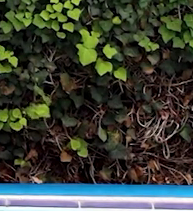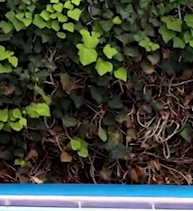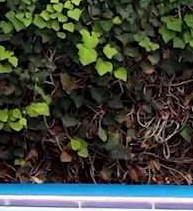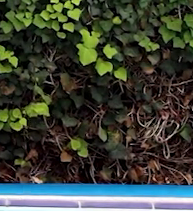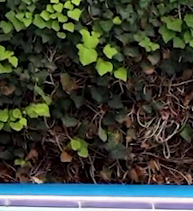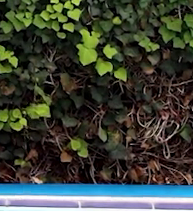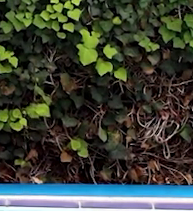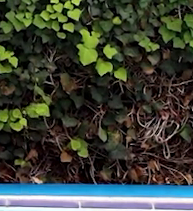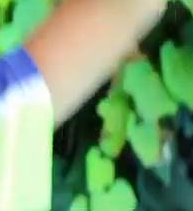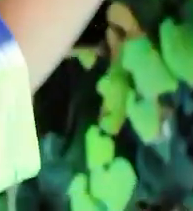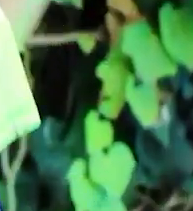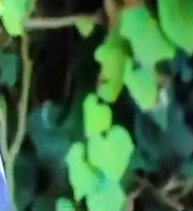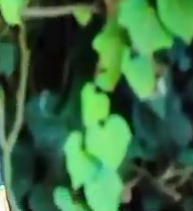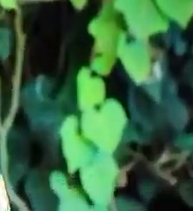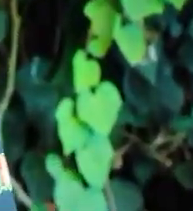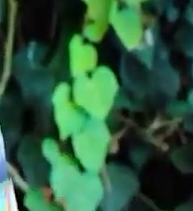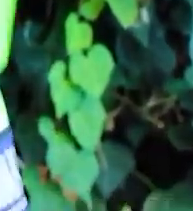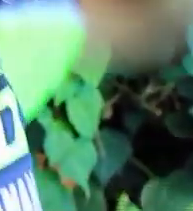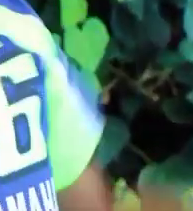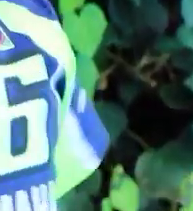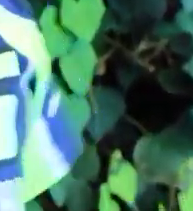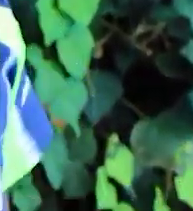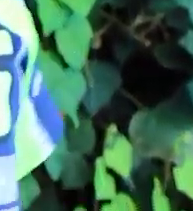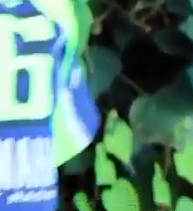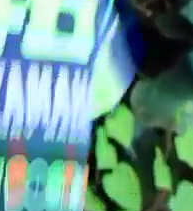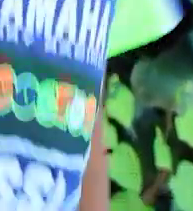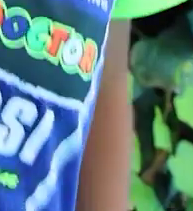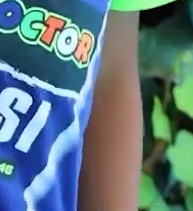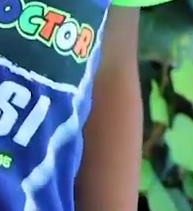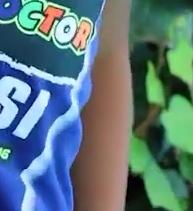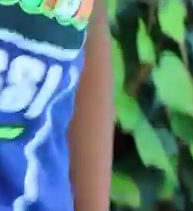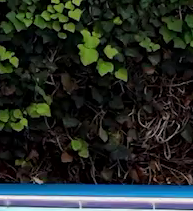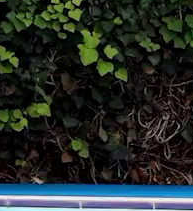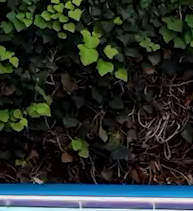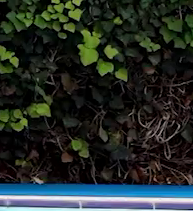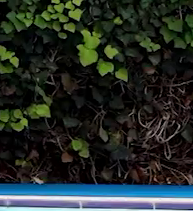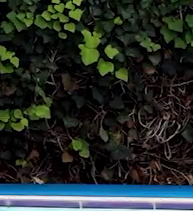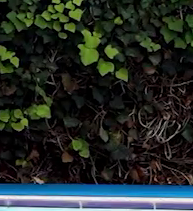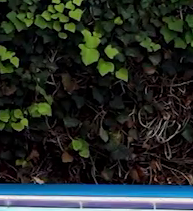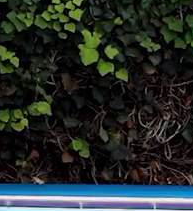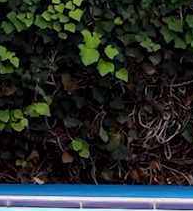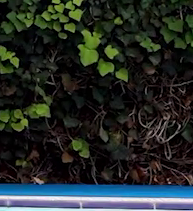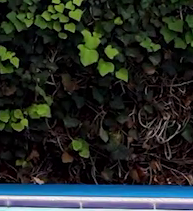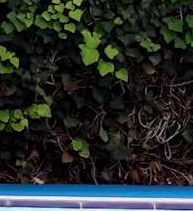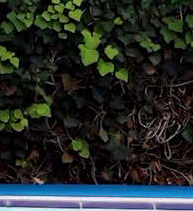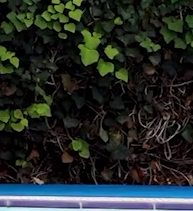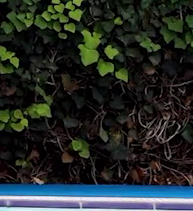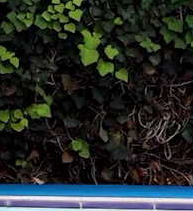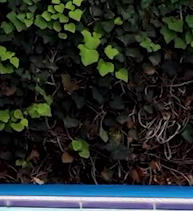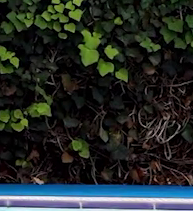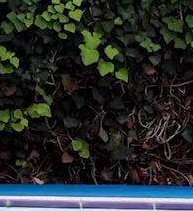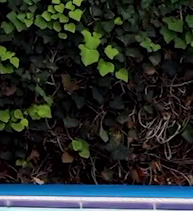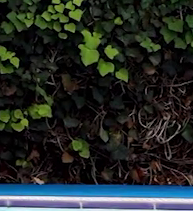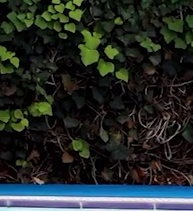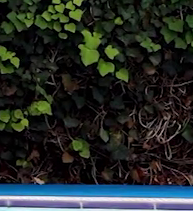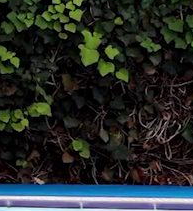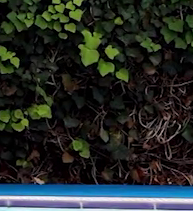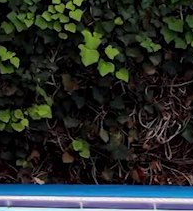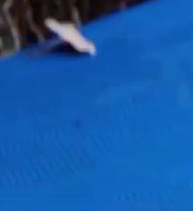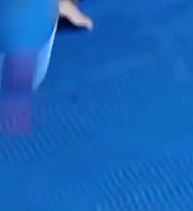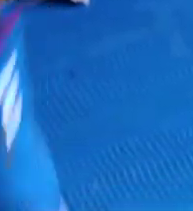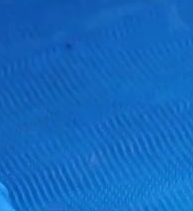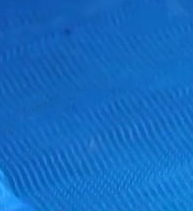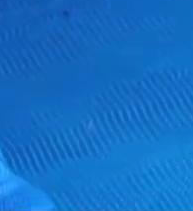Bien. En mantener un poco el equilibrio, apoye eso, con tu otra mano. De tal manera que te puedas sentir a gusto.